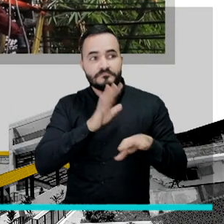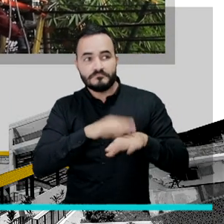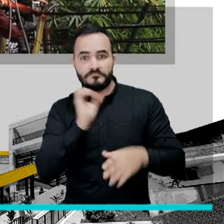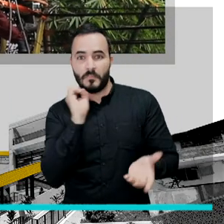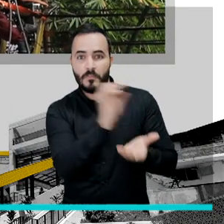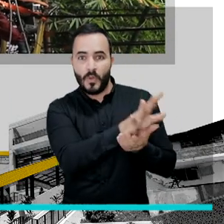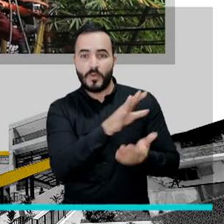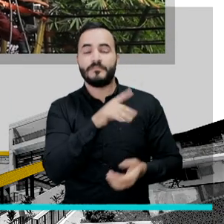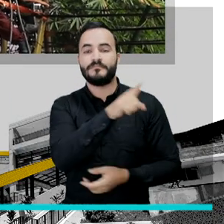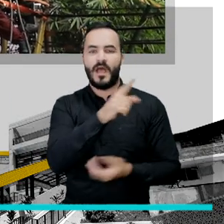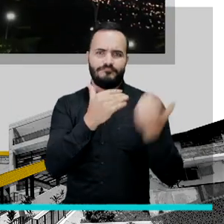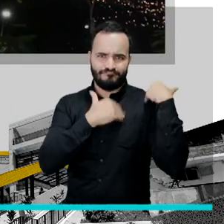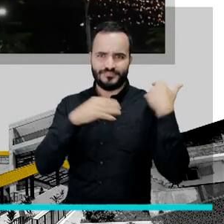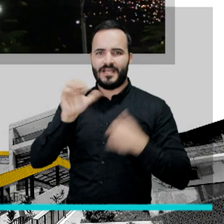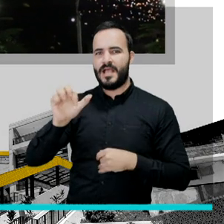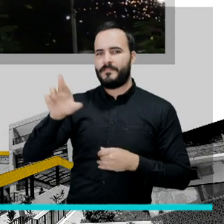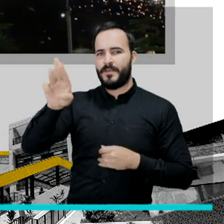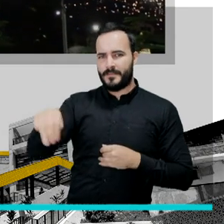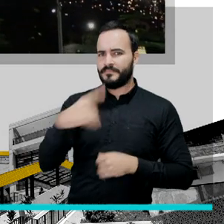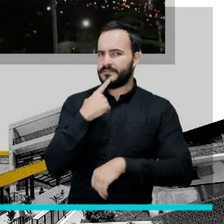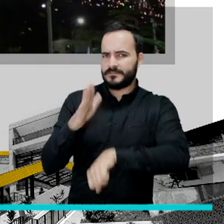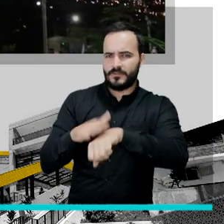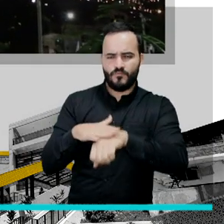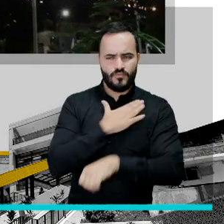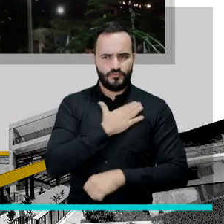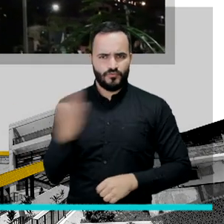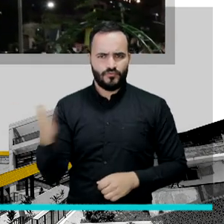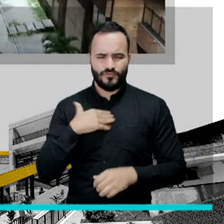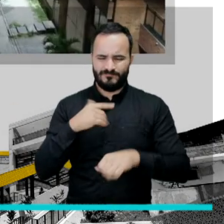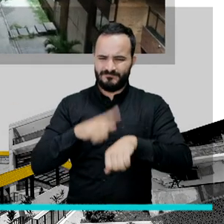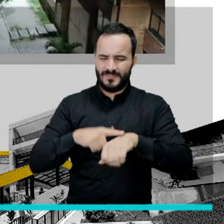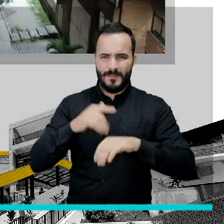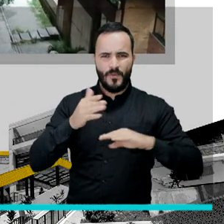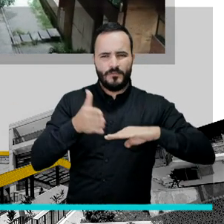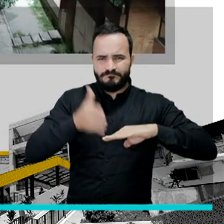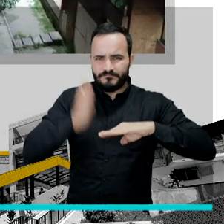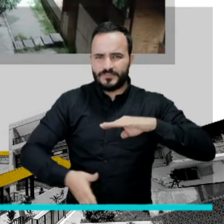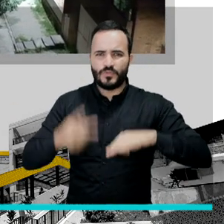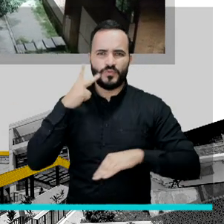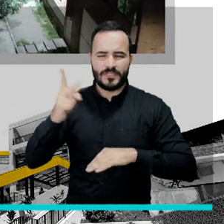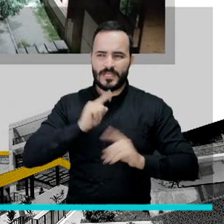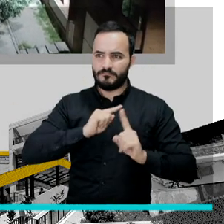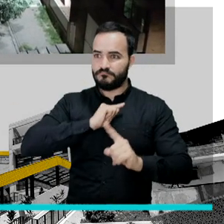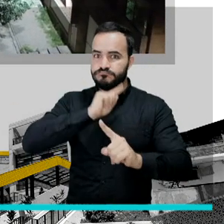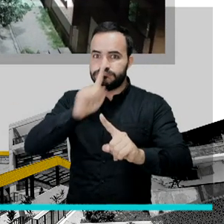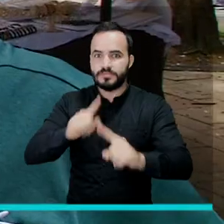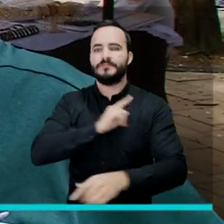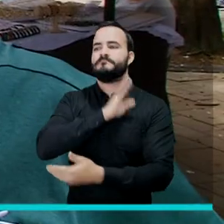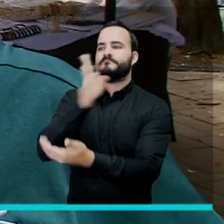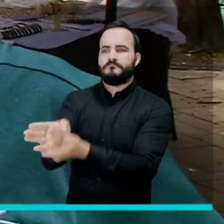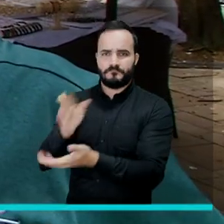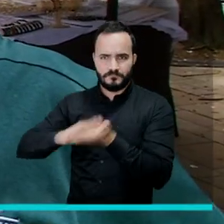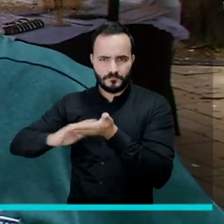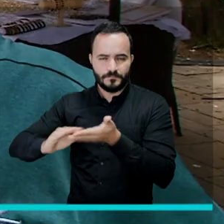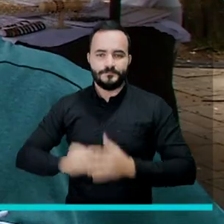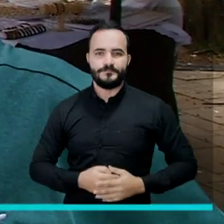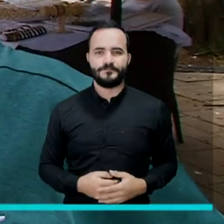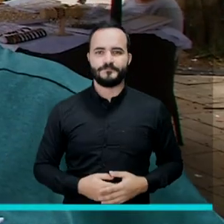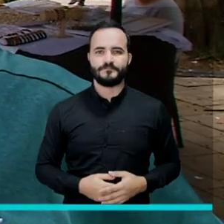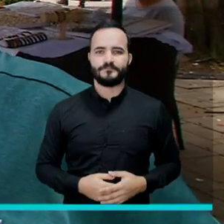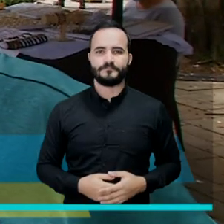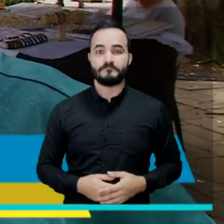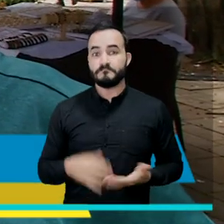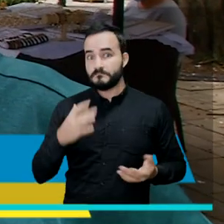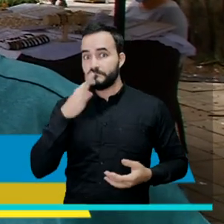de la aplicación. Y EPM se comprometió a máximo 48 horas reparar los daños. Me parece súper porque